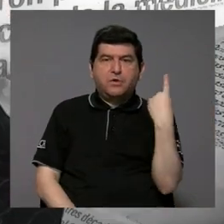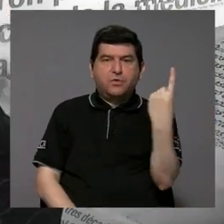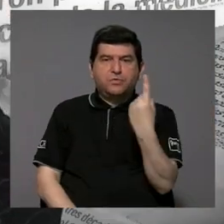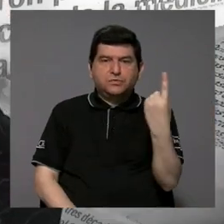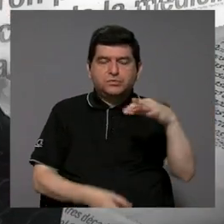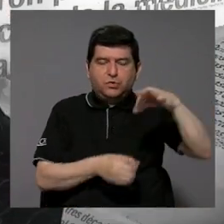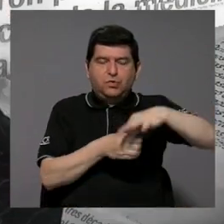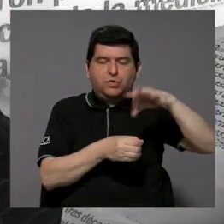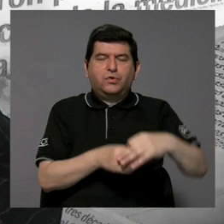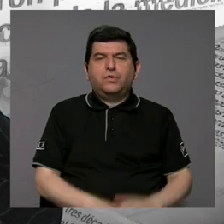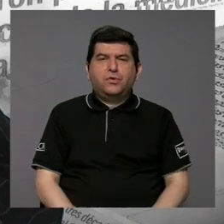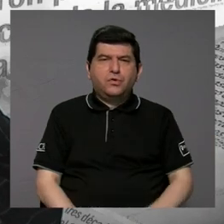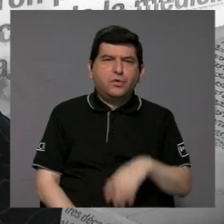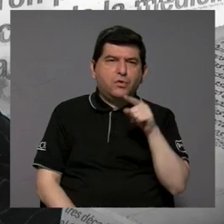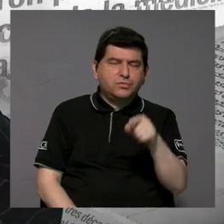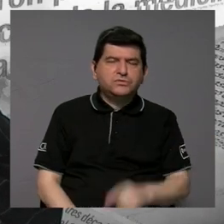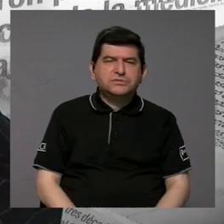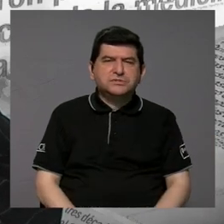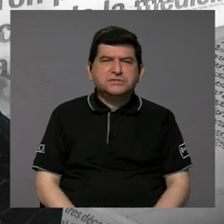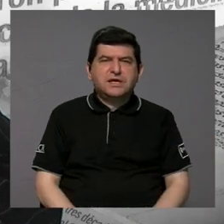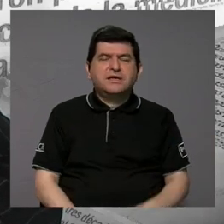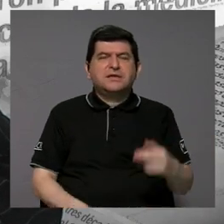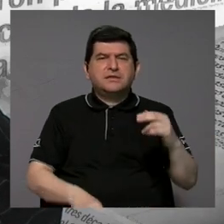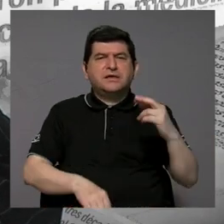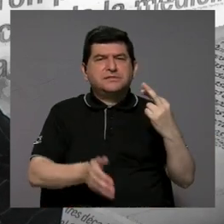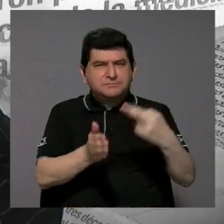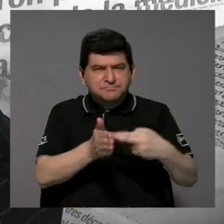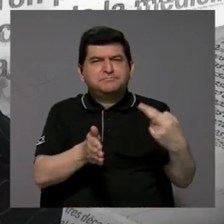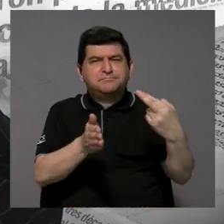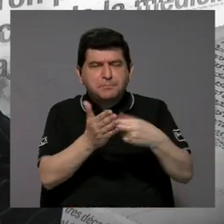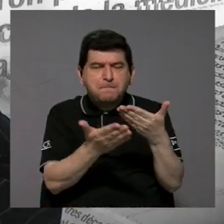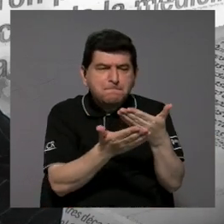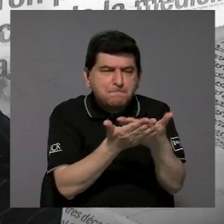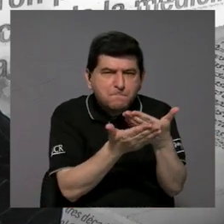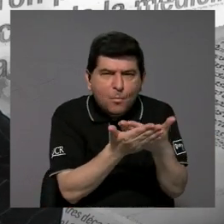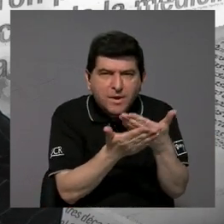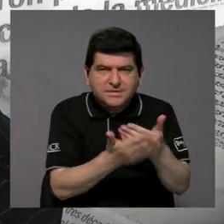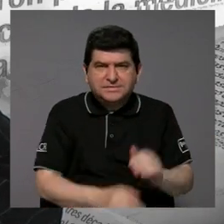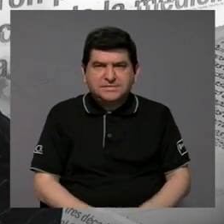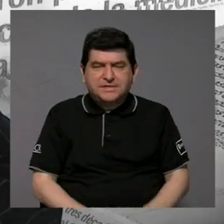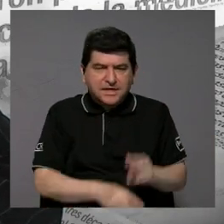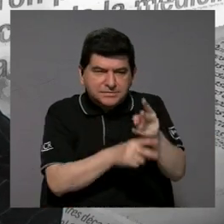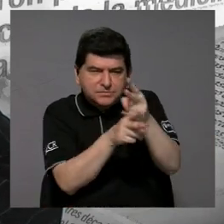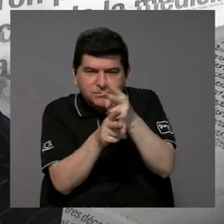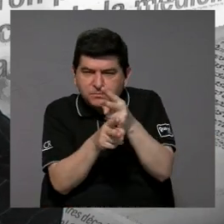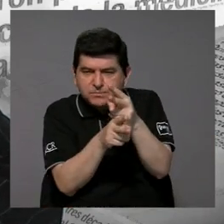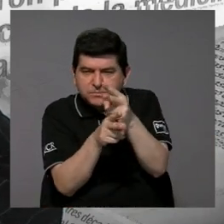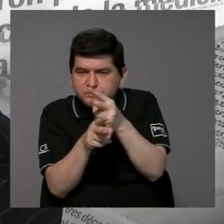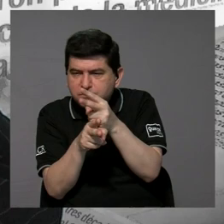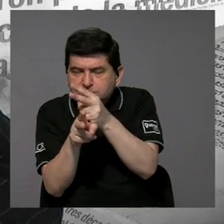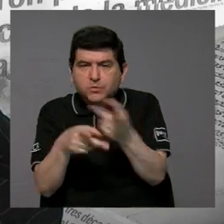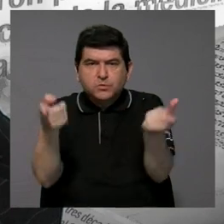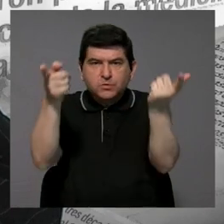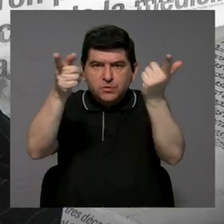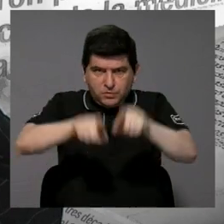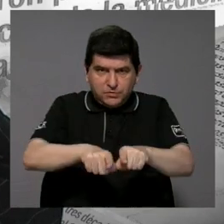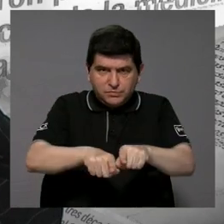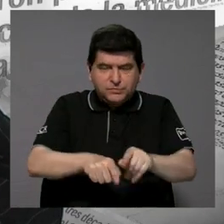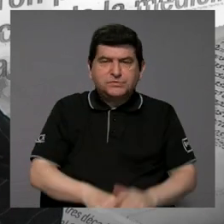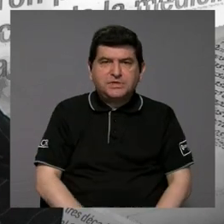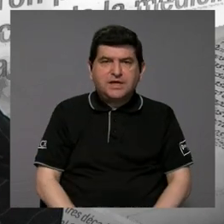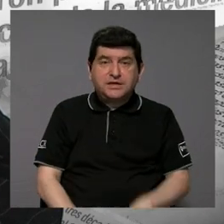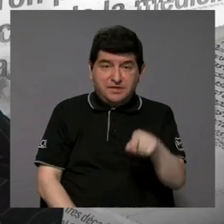tiempo con tiempo están muestreando, están supervisando qué está pasando con